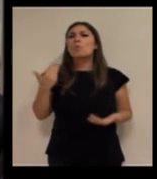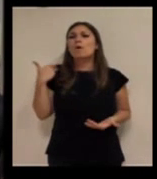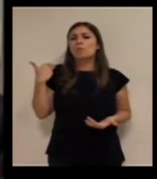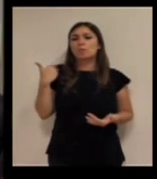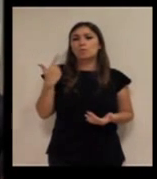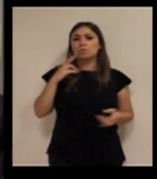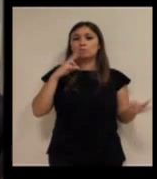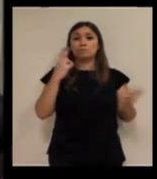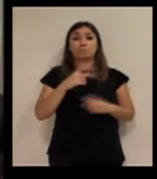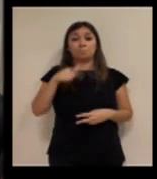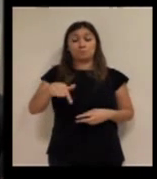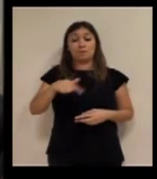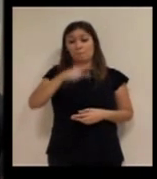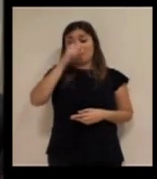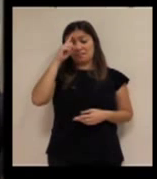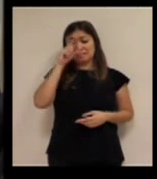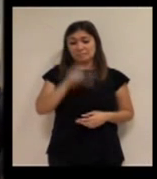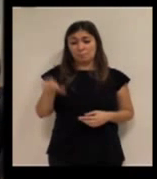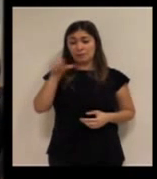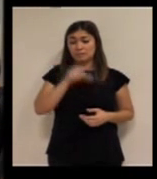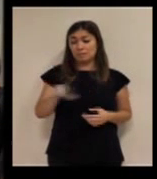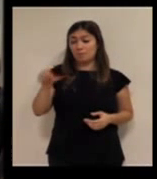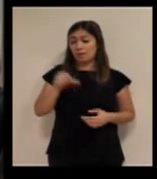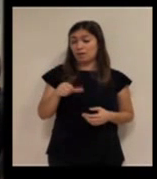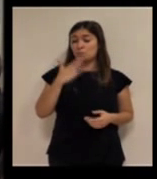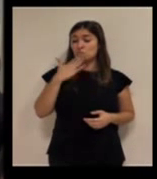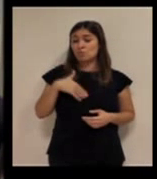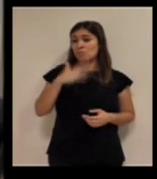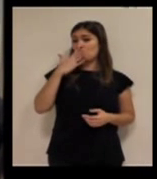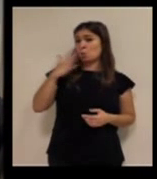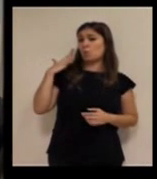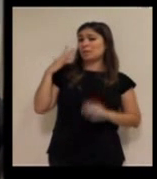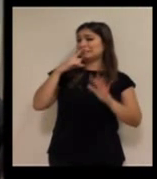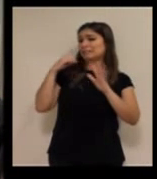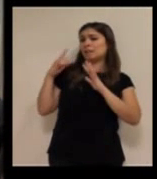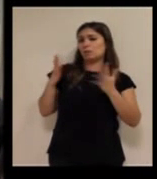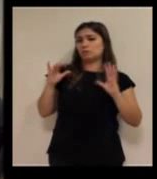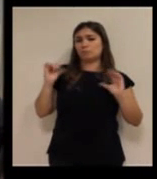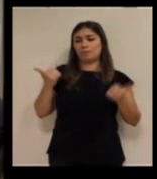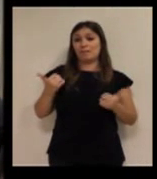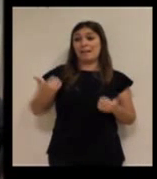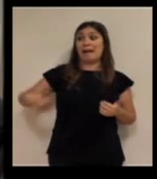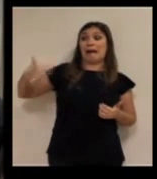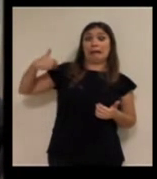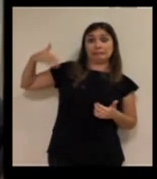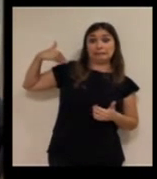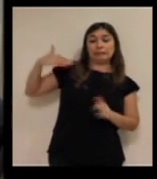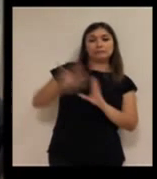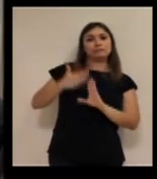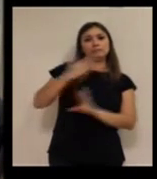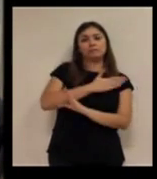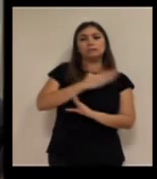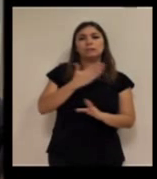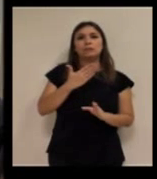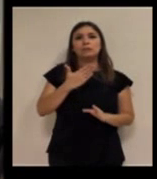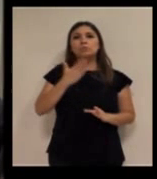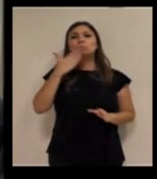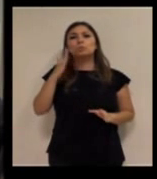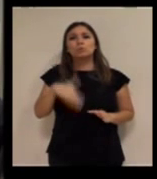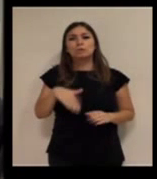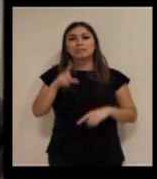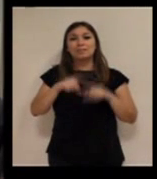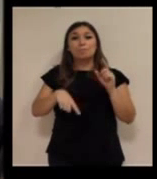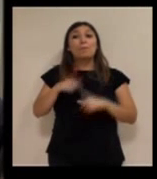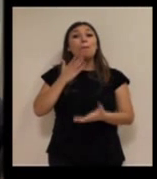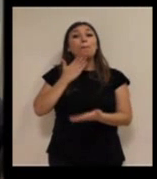empezó las llamadas de seguimiento? Aquí en Madrid con la periodicidad semanal desde hace 5 o 6 años. 5 o 6 años. Antes se hacía con una periodicidad pero